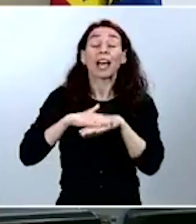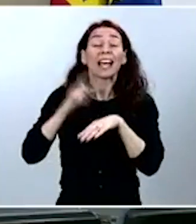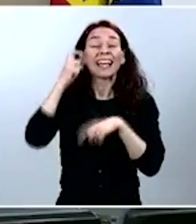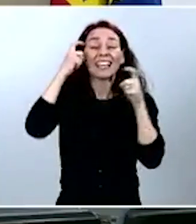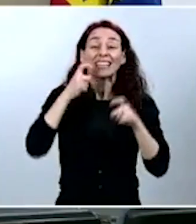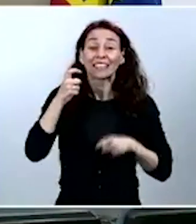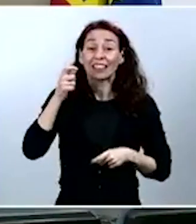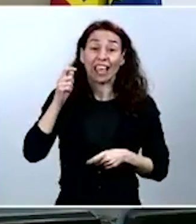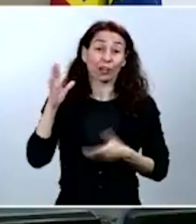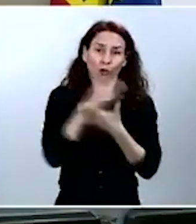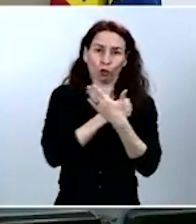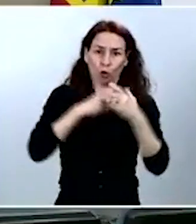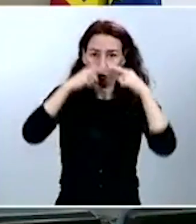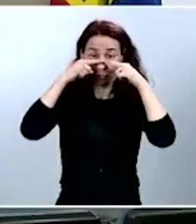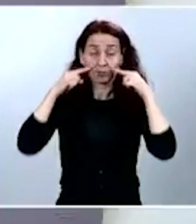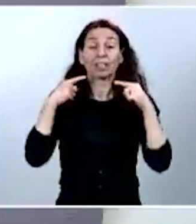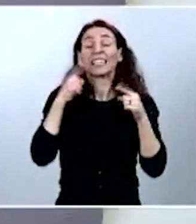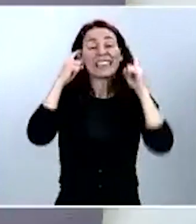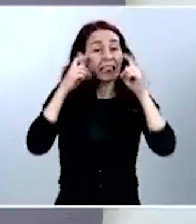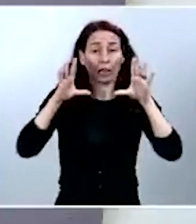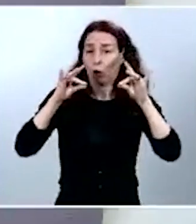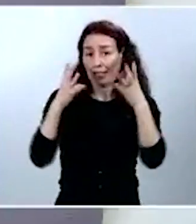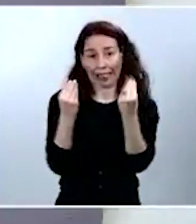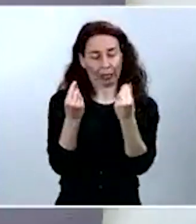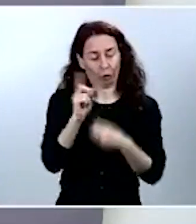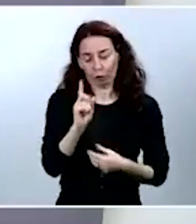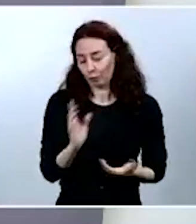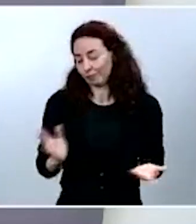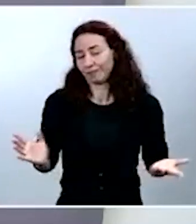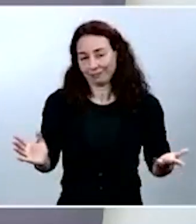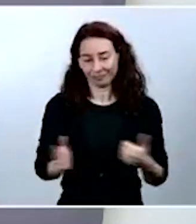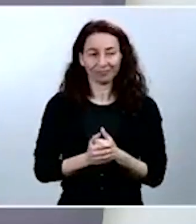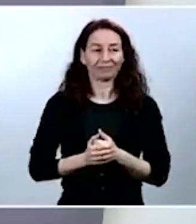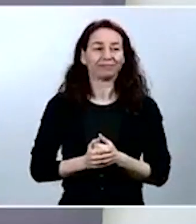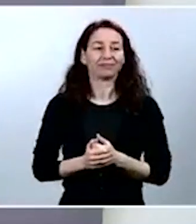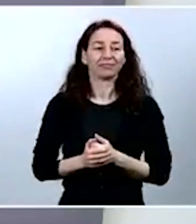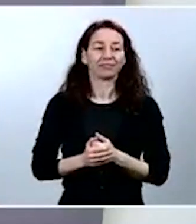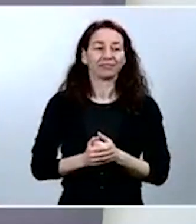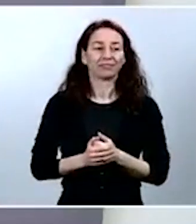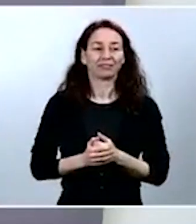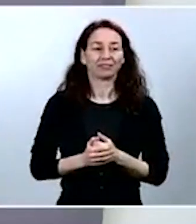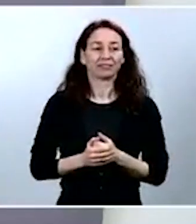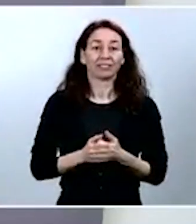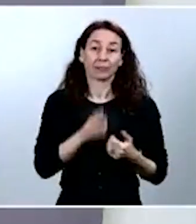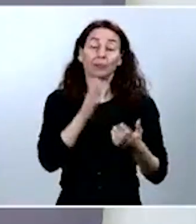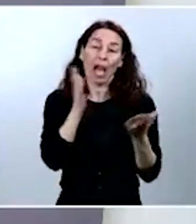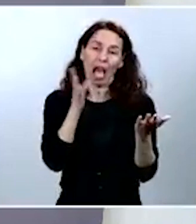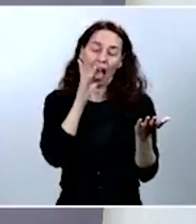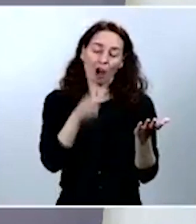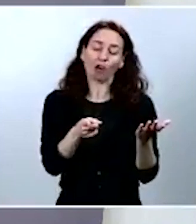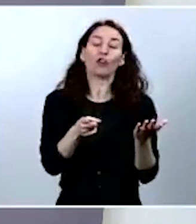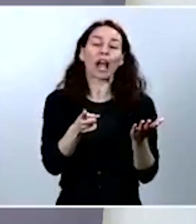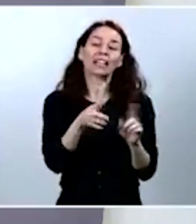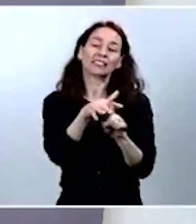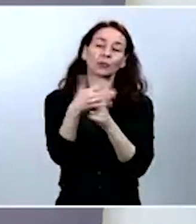Y sin tocarla tanto. Pero bueno, eso se puede... Tampoco es para tanto, ¿no? Tampoco estamos en un quirófano que vamos a operar a una persona. Es decir,